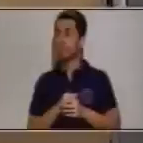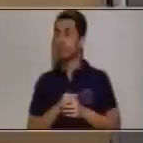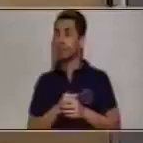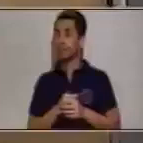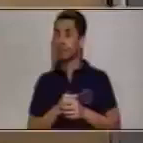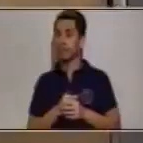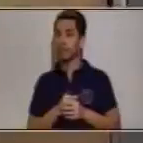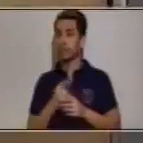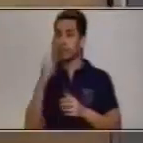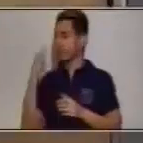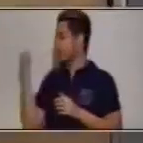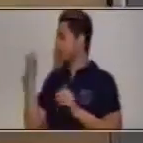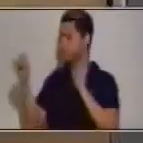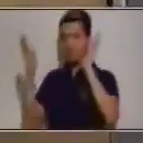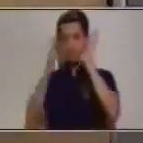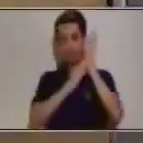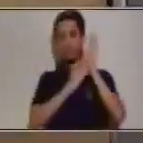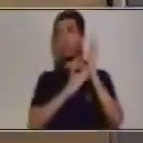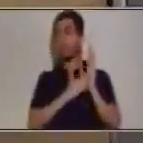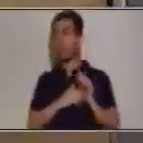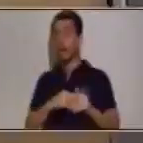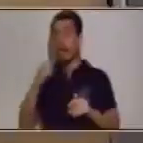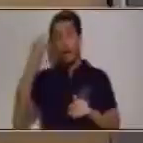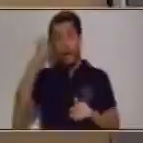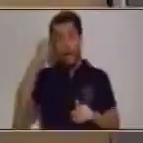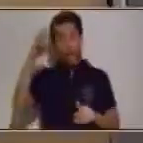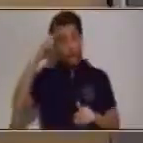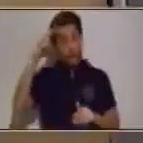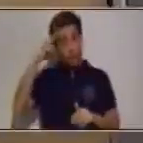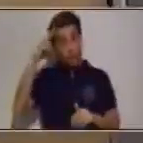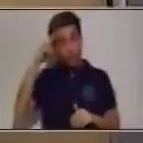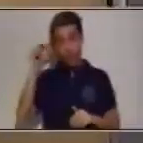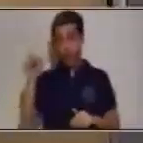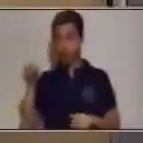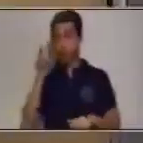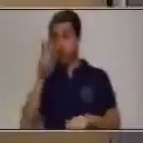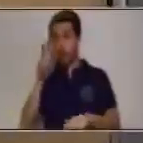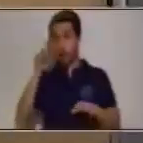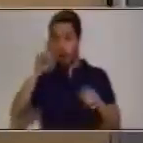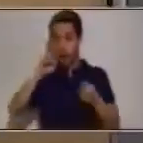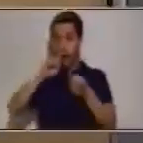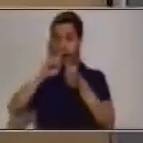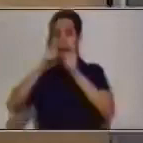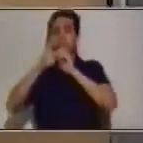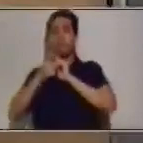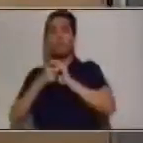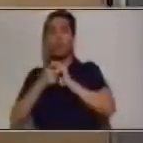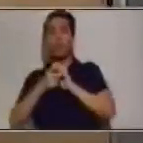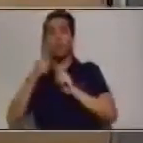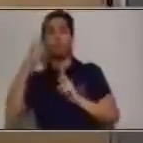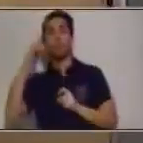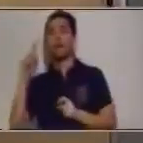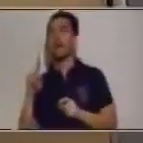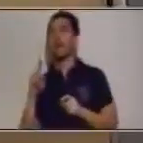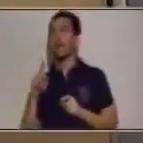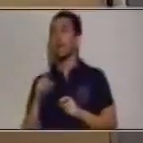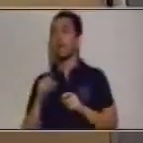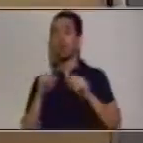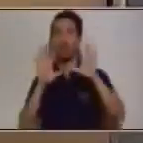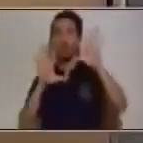a tener presente que este dos se convierte en un